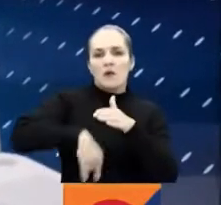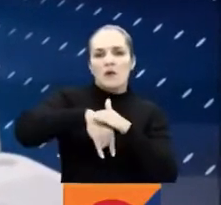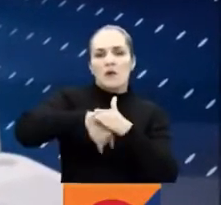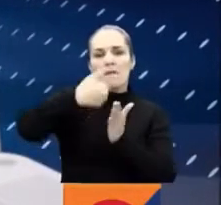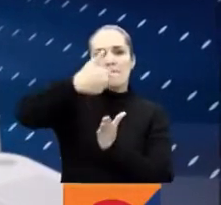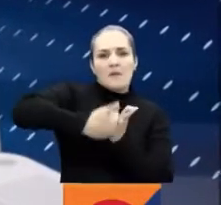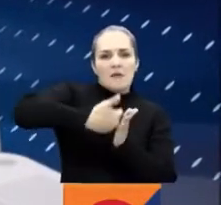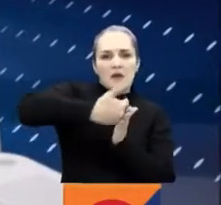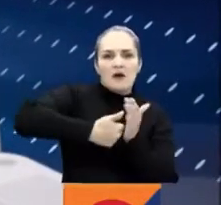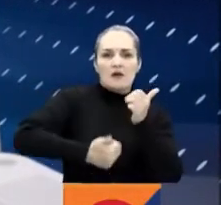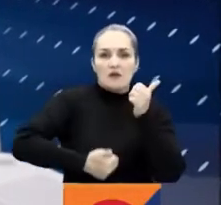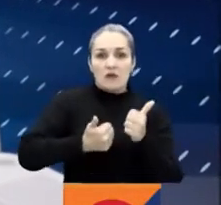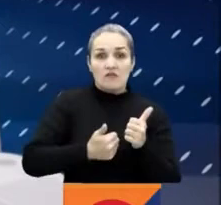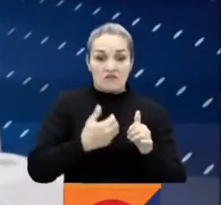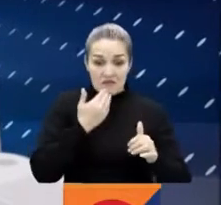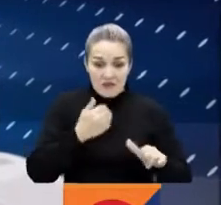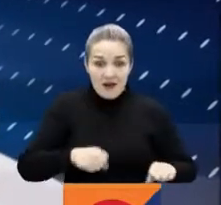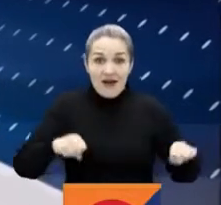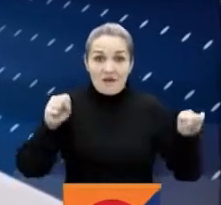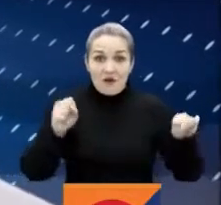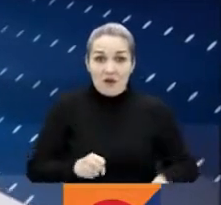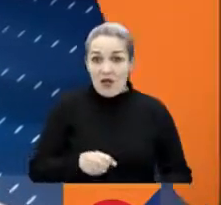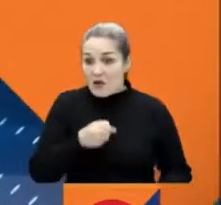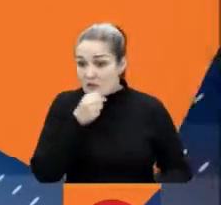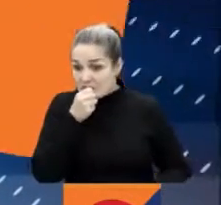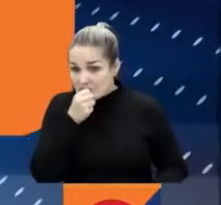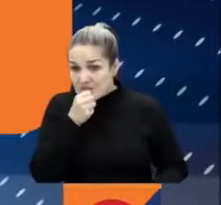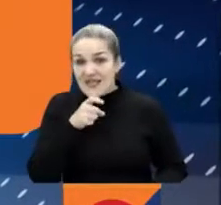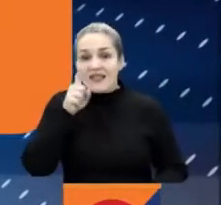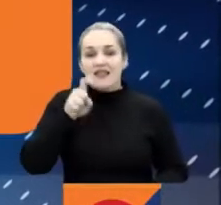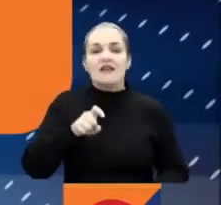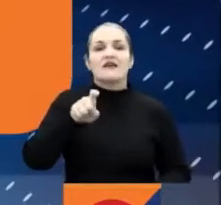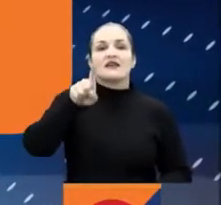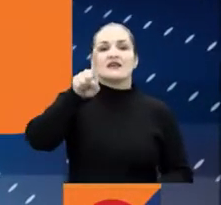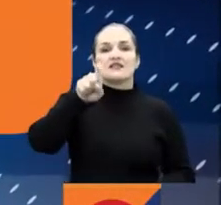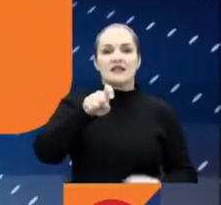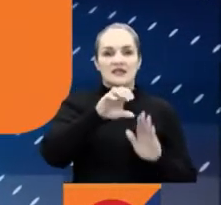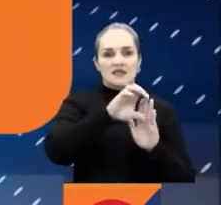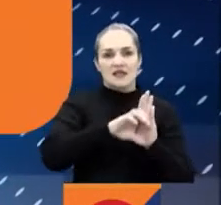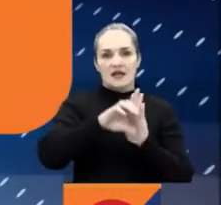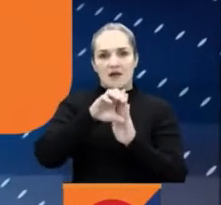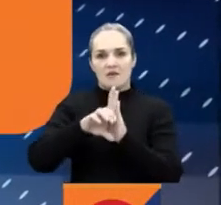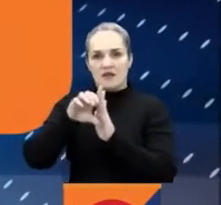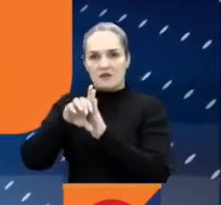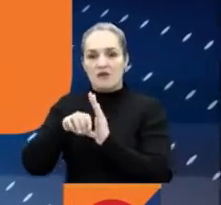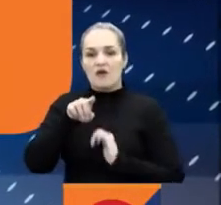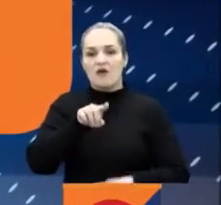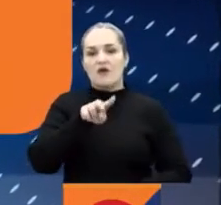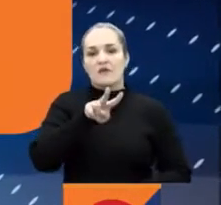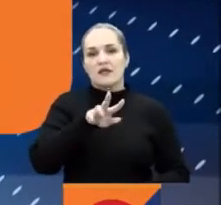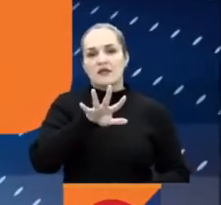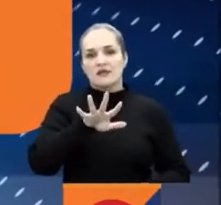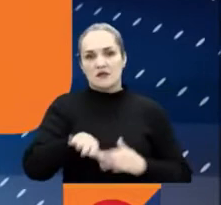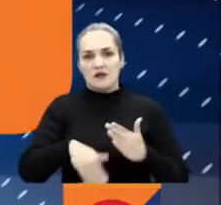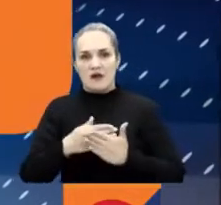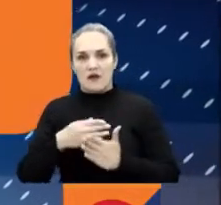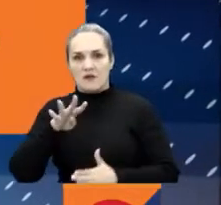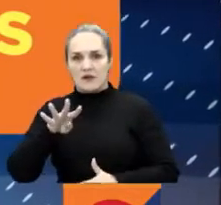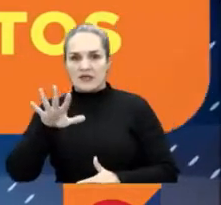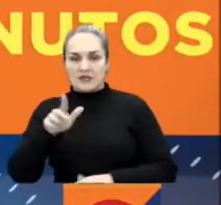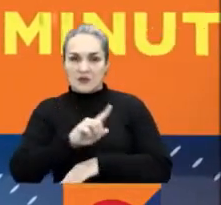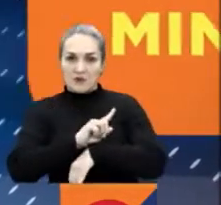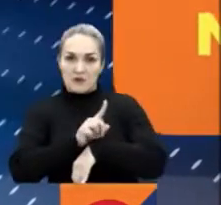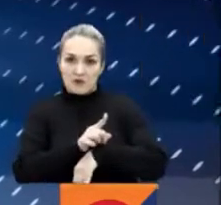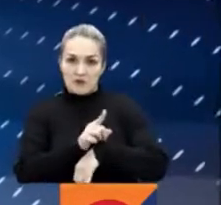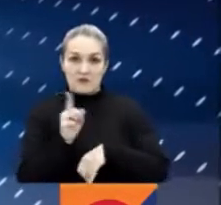Atentos, de ser aprobado el podcast debe tener seis capítulos de 25 a 45 minutos de duración. Y